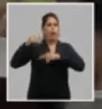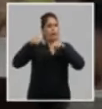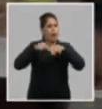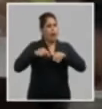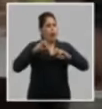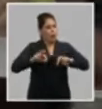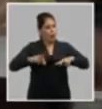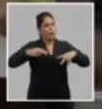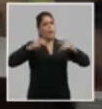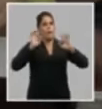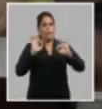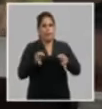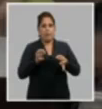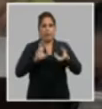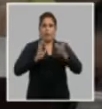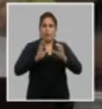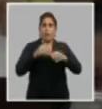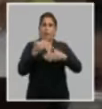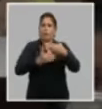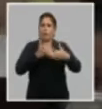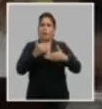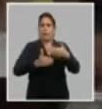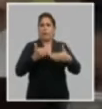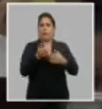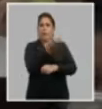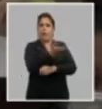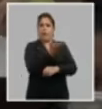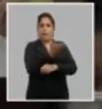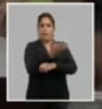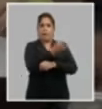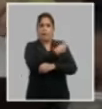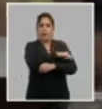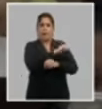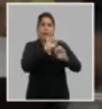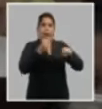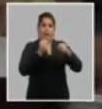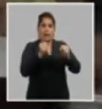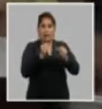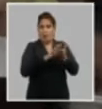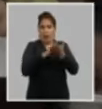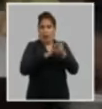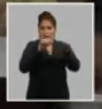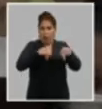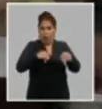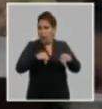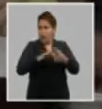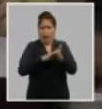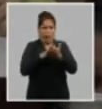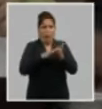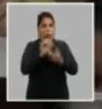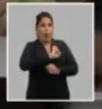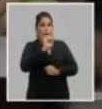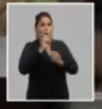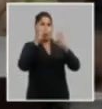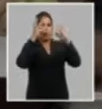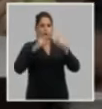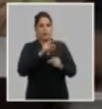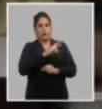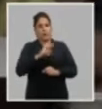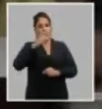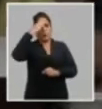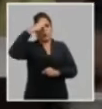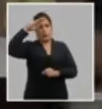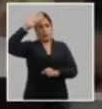traspolar a los escenarios cubanos problemáticas y demanda de escenarios capitalistas que nada tienen que ver con los logros y resultados de la